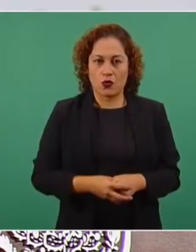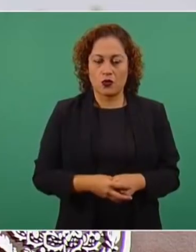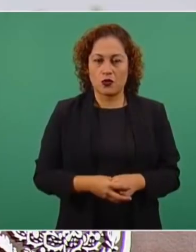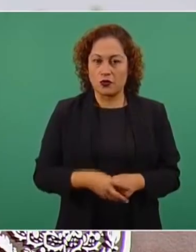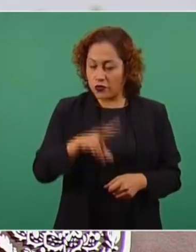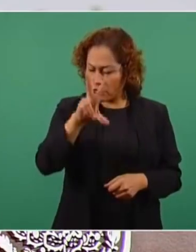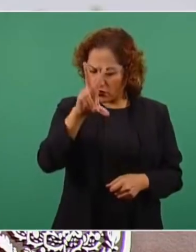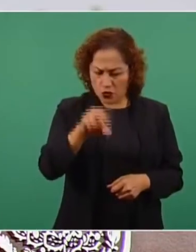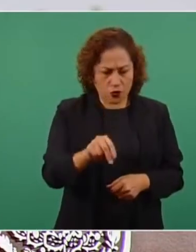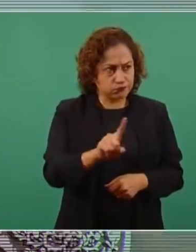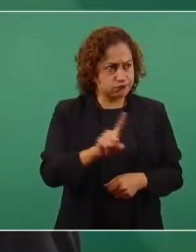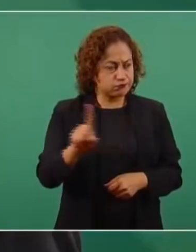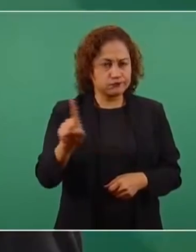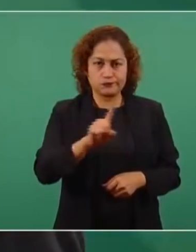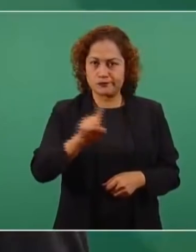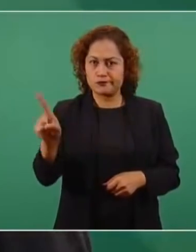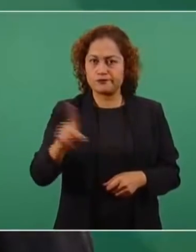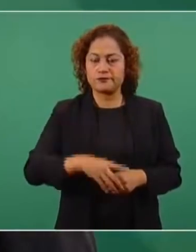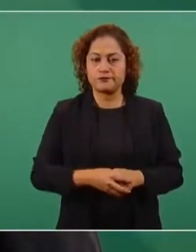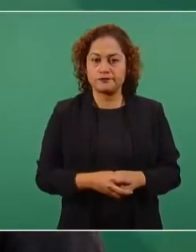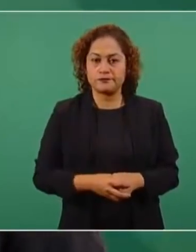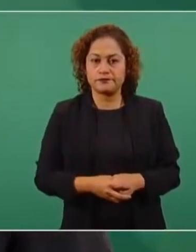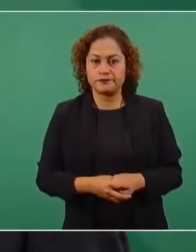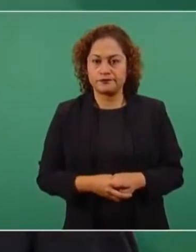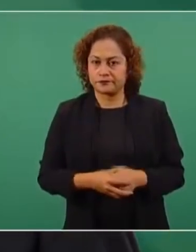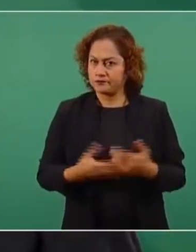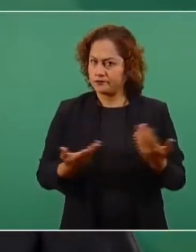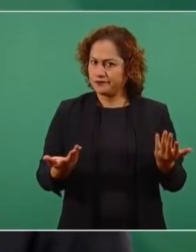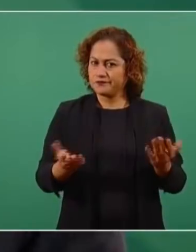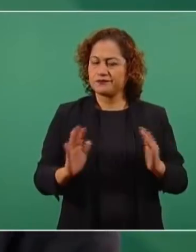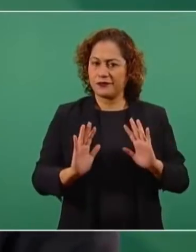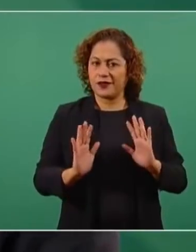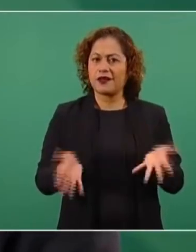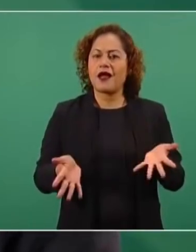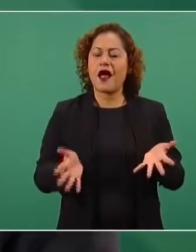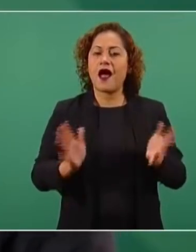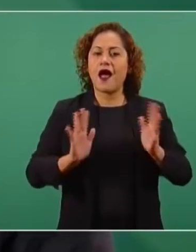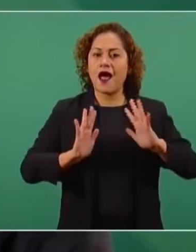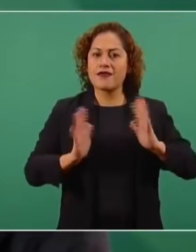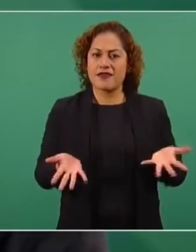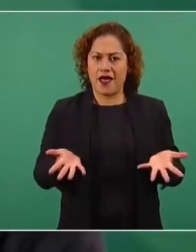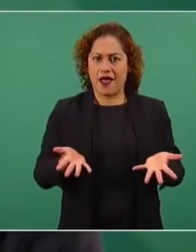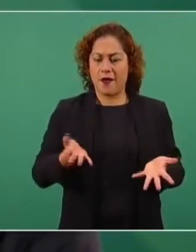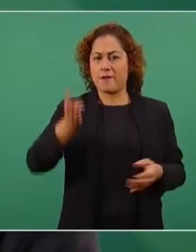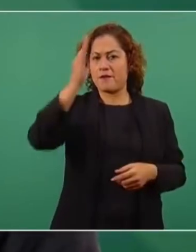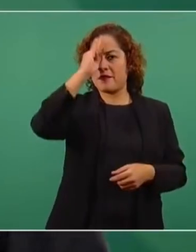Hay que mantener los valores